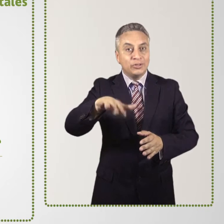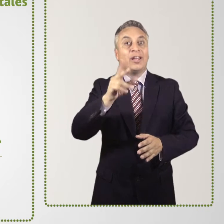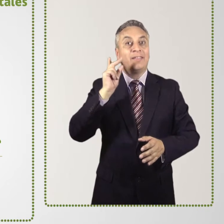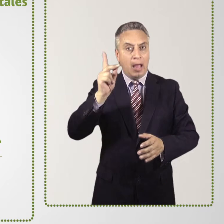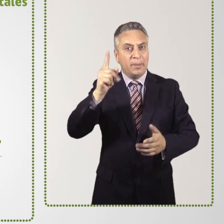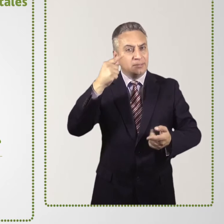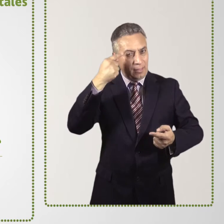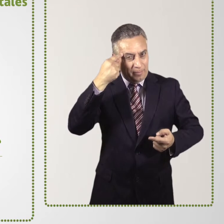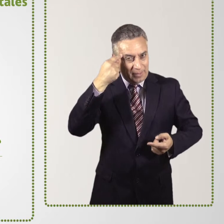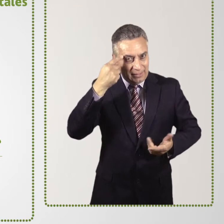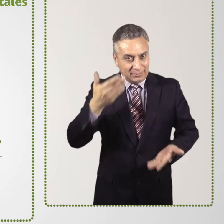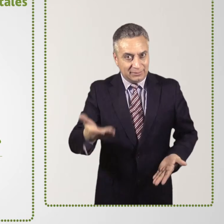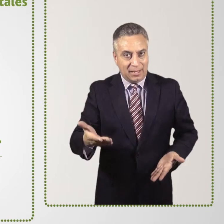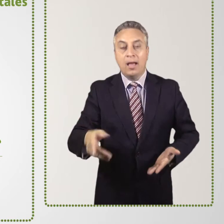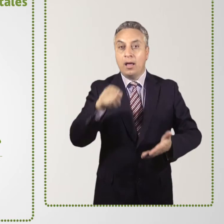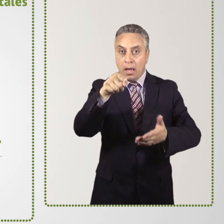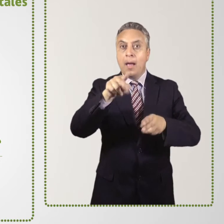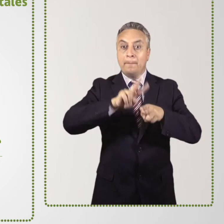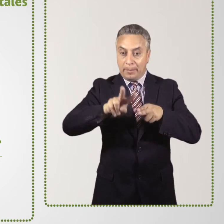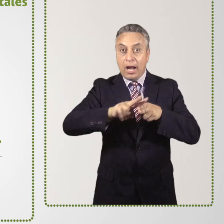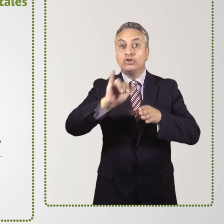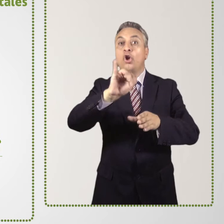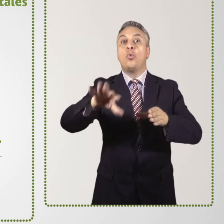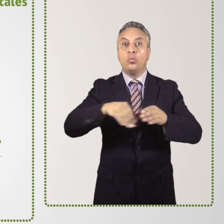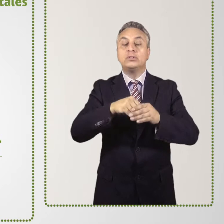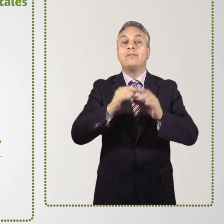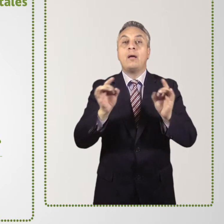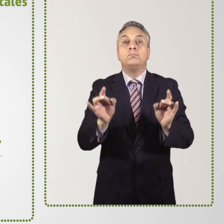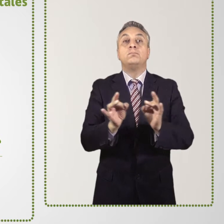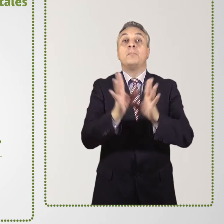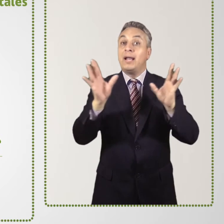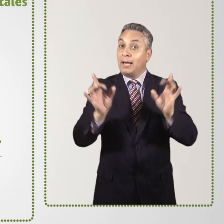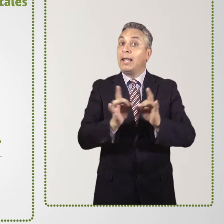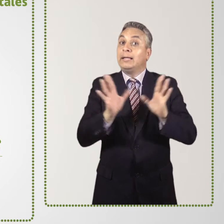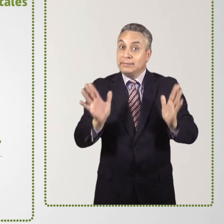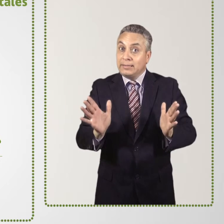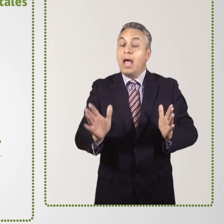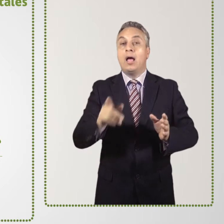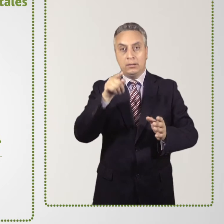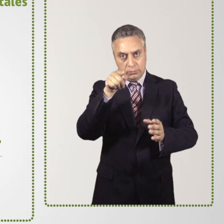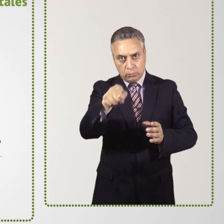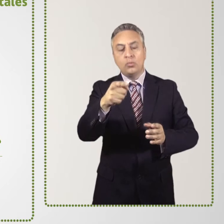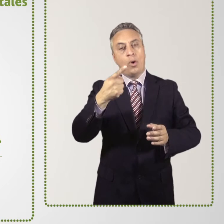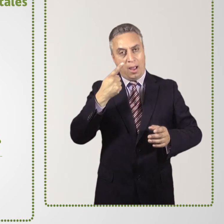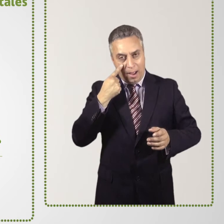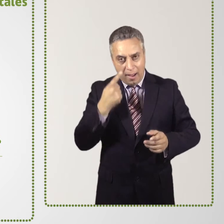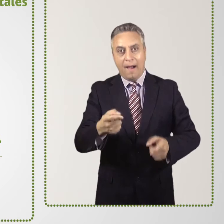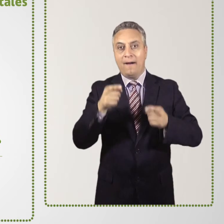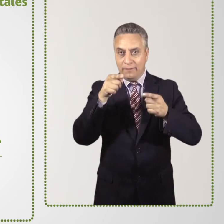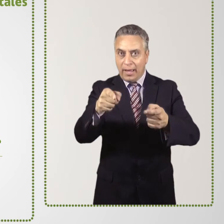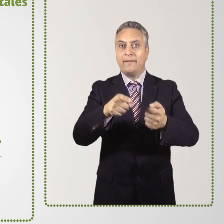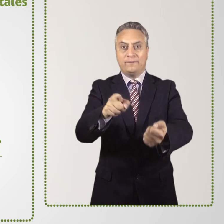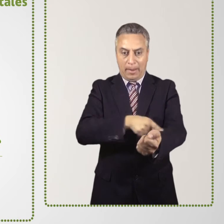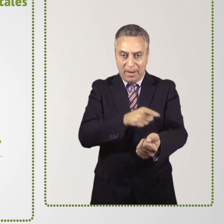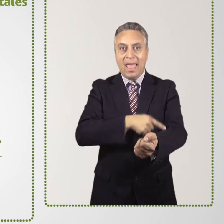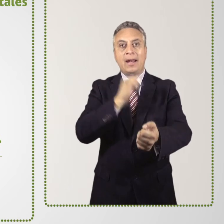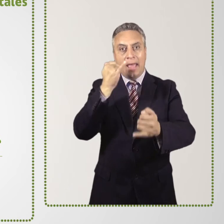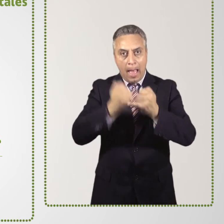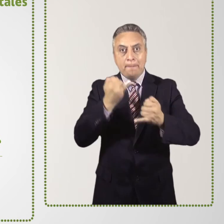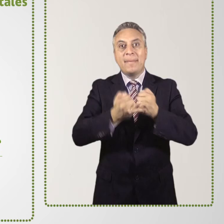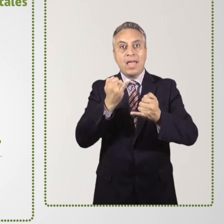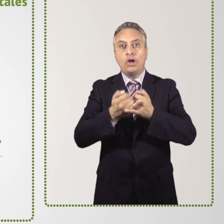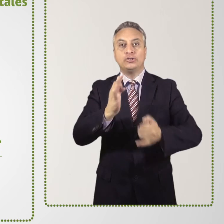personas en situación de discapacidad. Para una preparación inclusiva ante emergencia, identifica una red de apoyo con